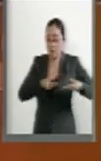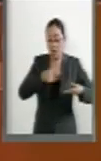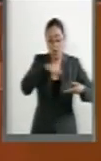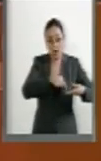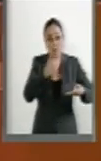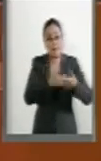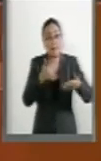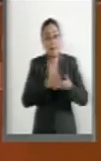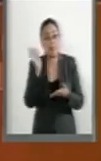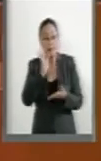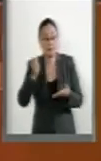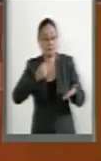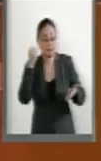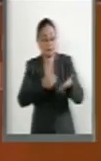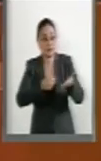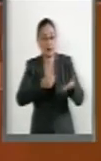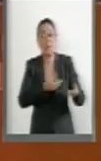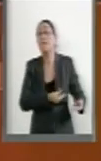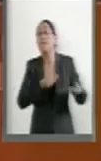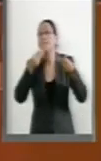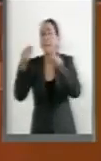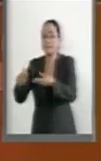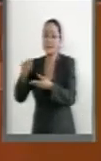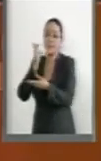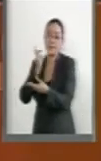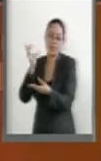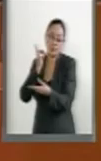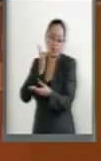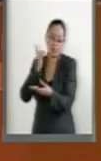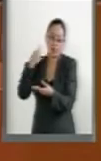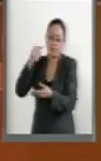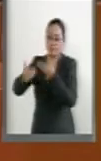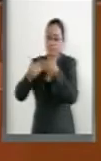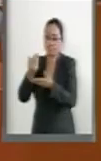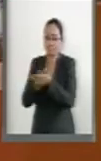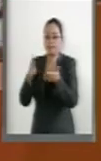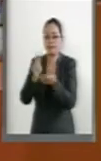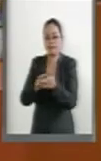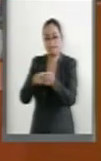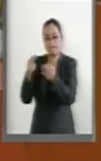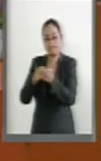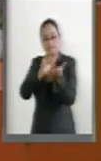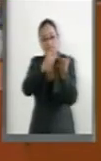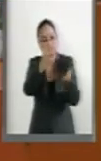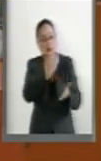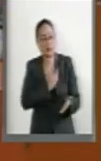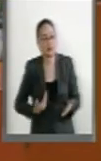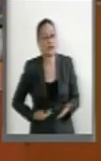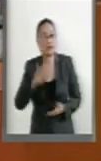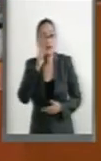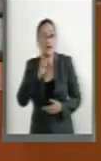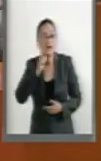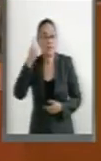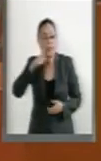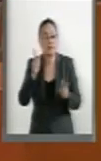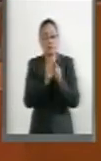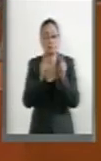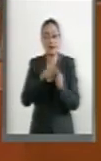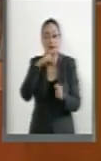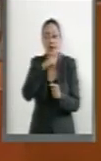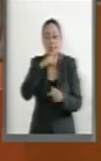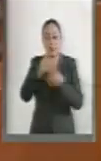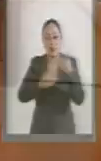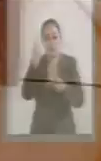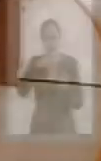y en caso de ser aprobados, volverán a la Cámara de los Diputados para su ratificación. Le agradezco, Presidenta, la economía procedimental.